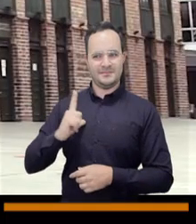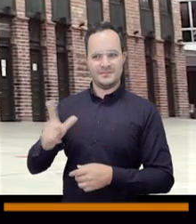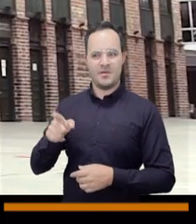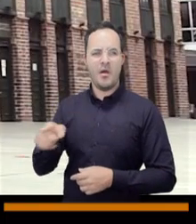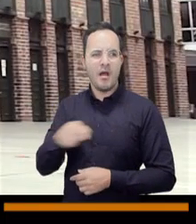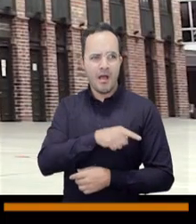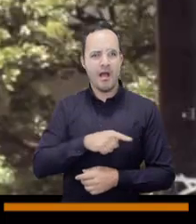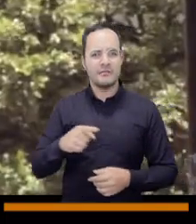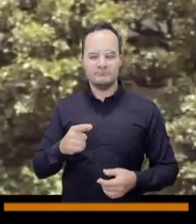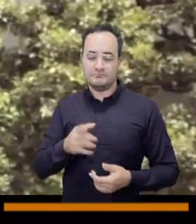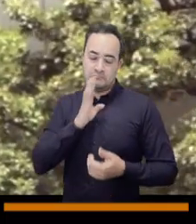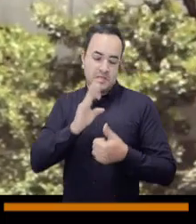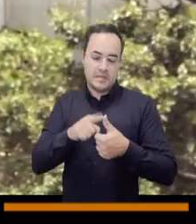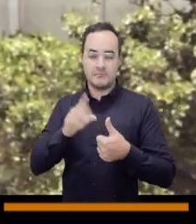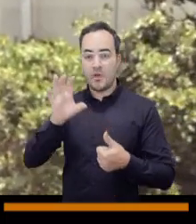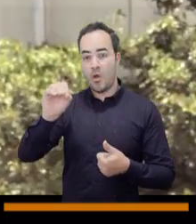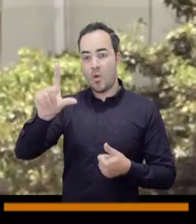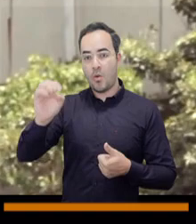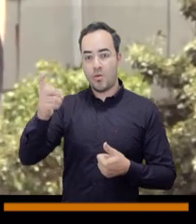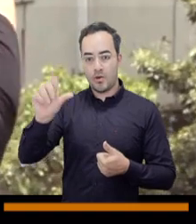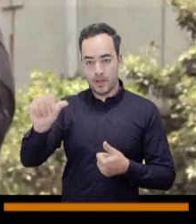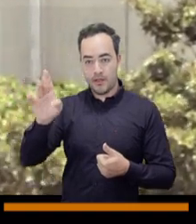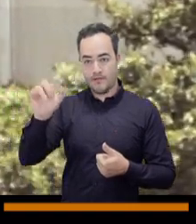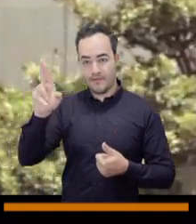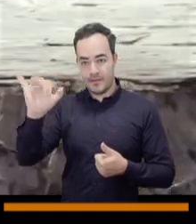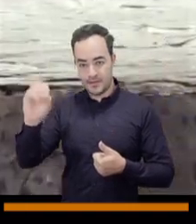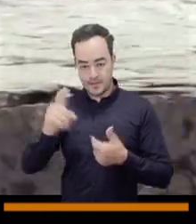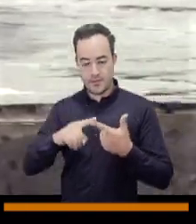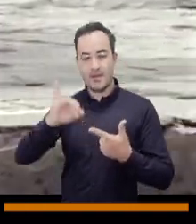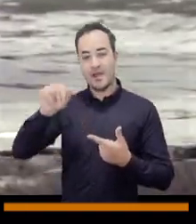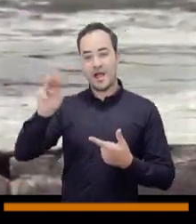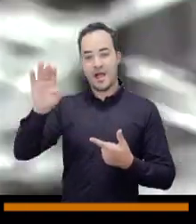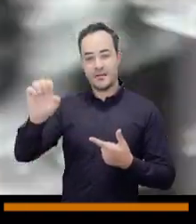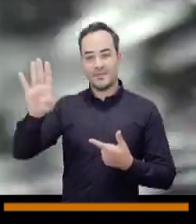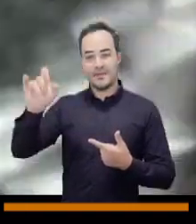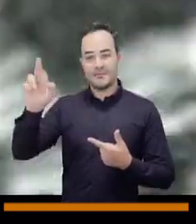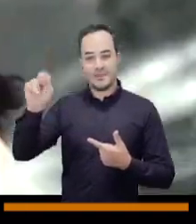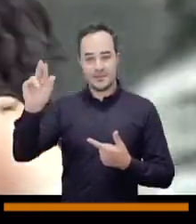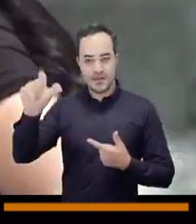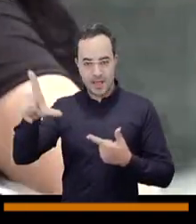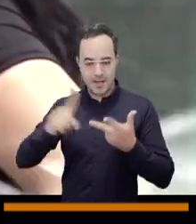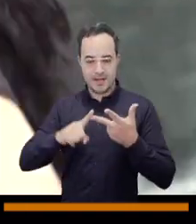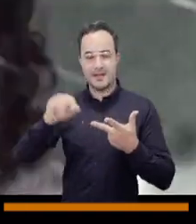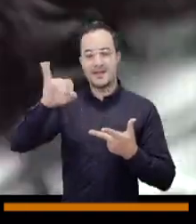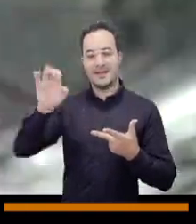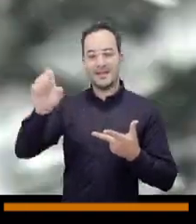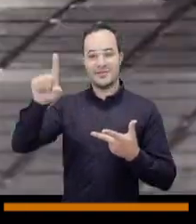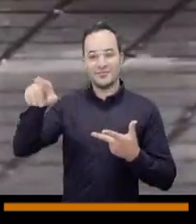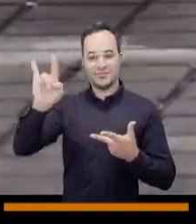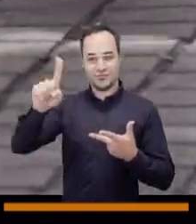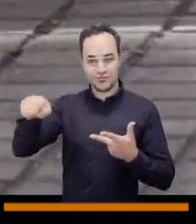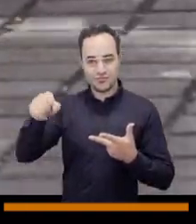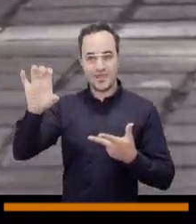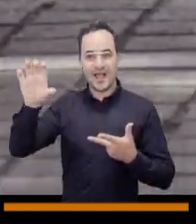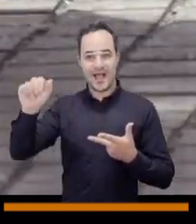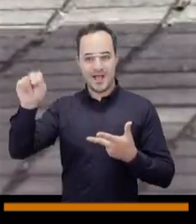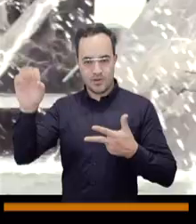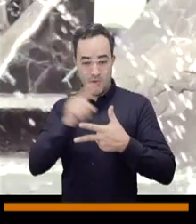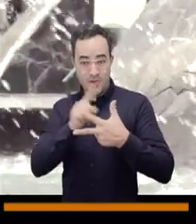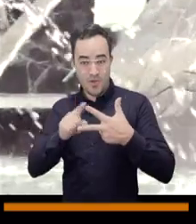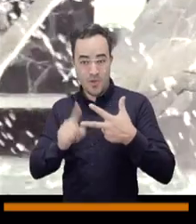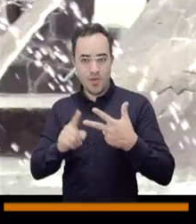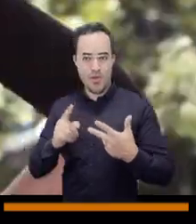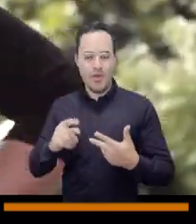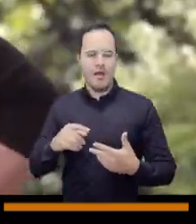ciudad, que son la maestra Olga Berrío, Jaime Bernal y Jesús Cano. Y también un maestro que tuve,